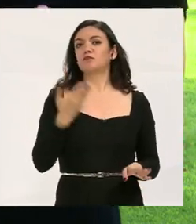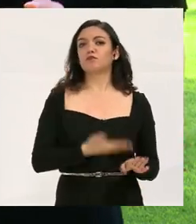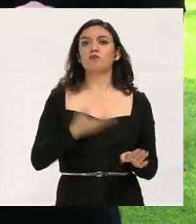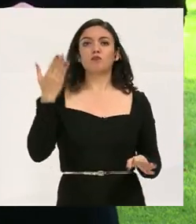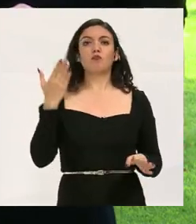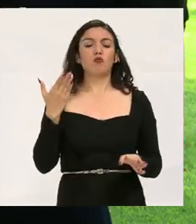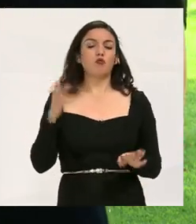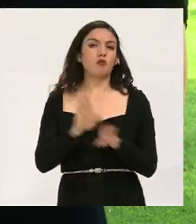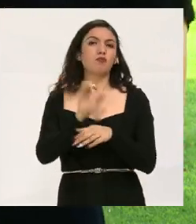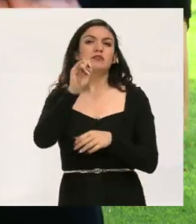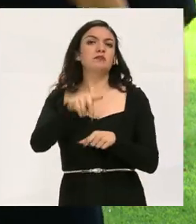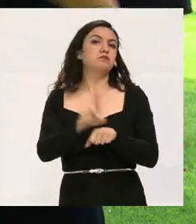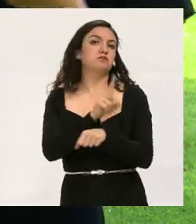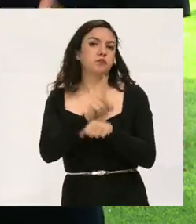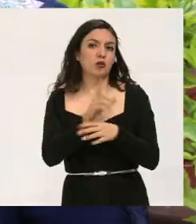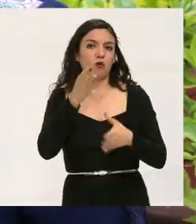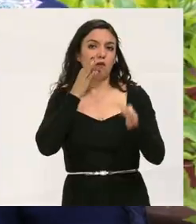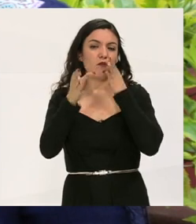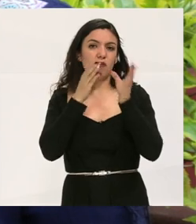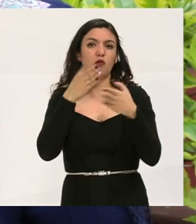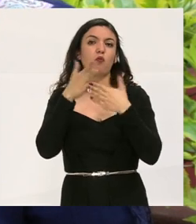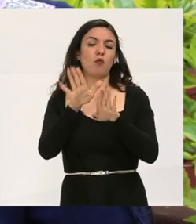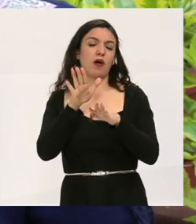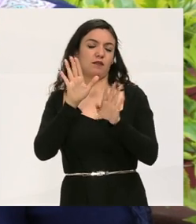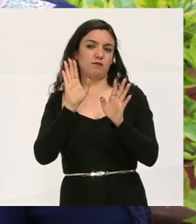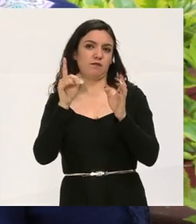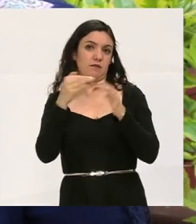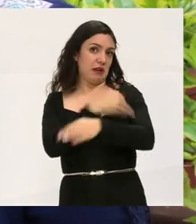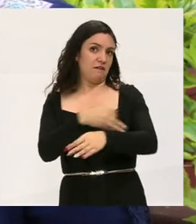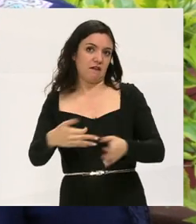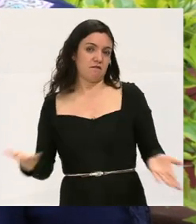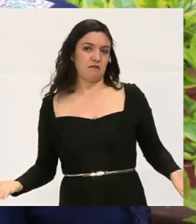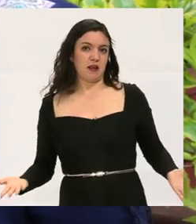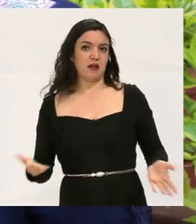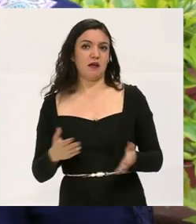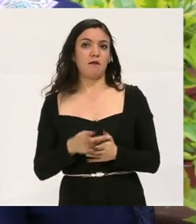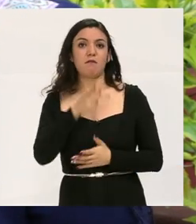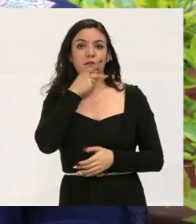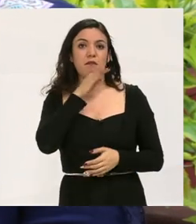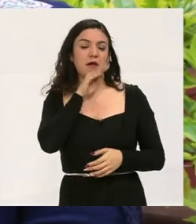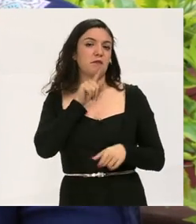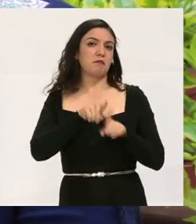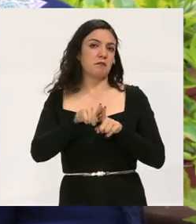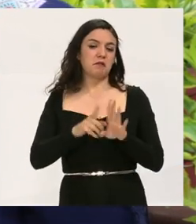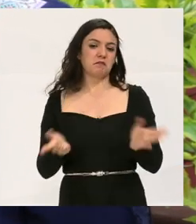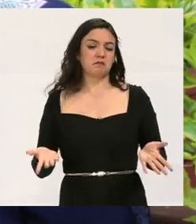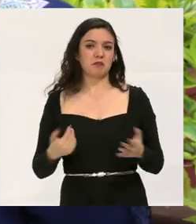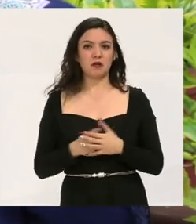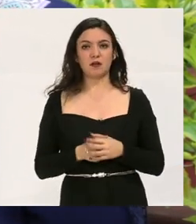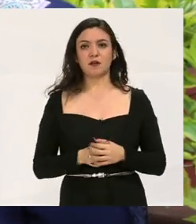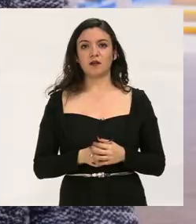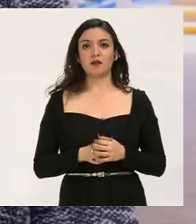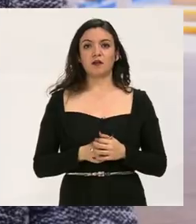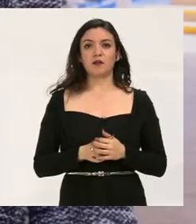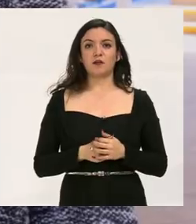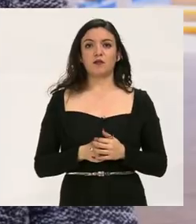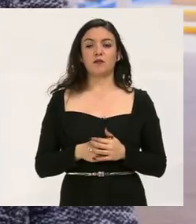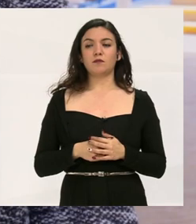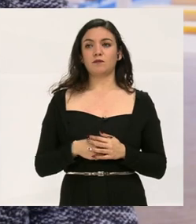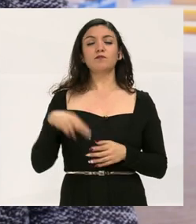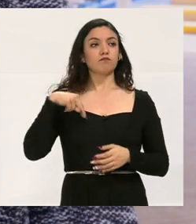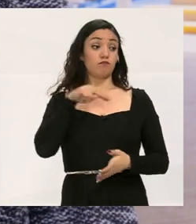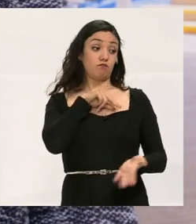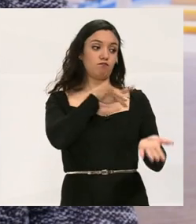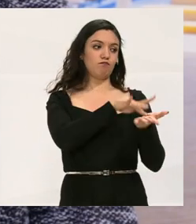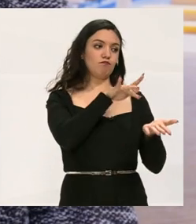sí, muy unido y sin problema de comunicación en cuanto a la familia. No, papá, mamá, hermana. Nosotros